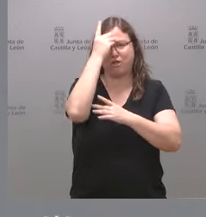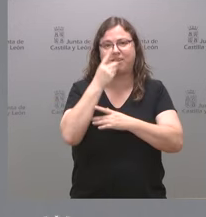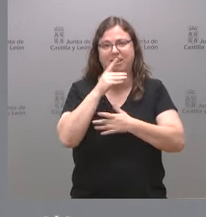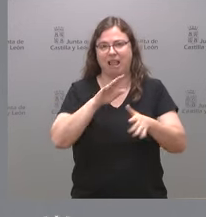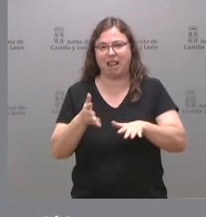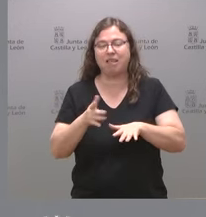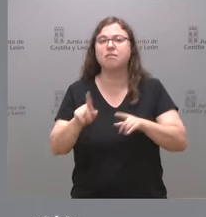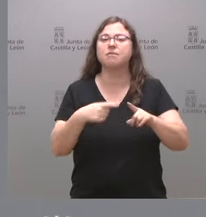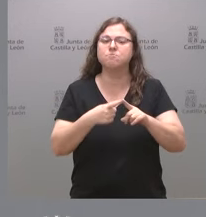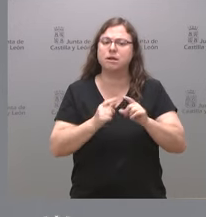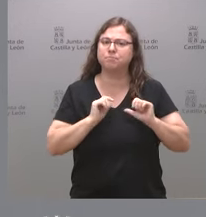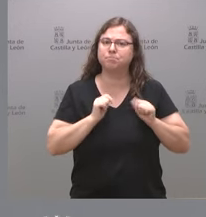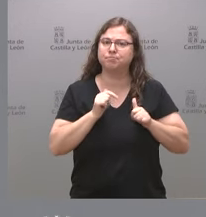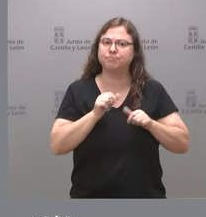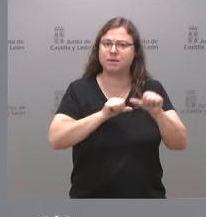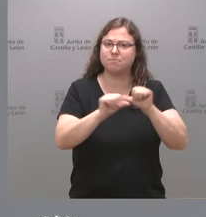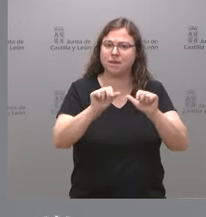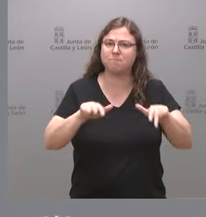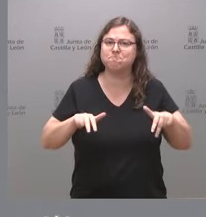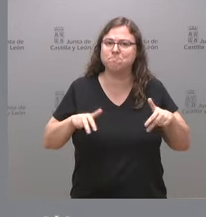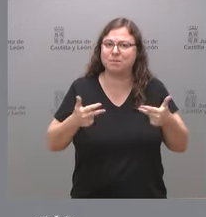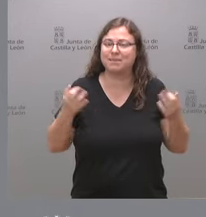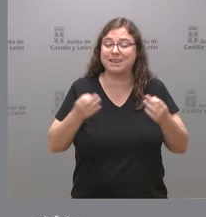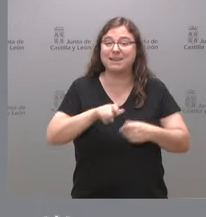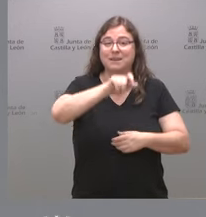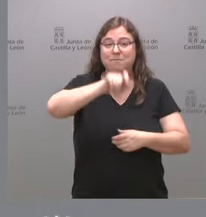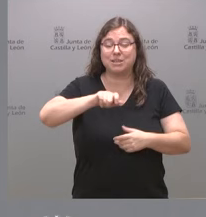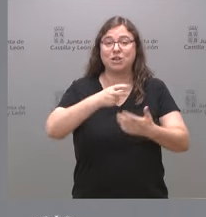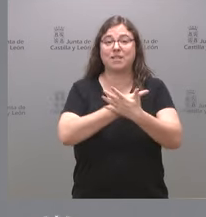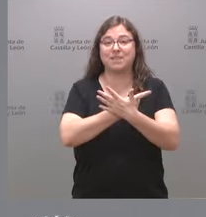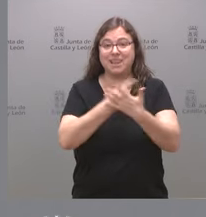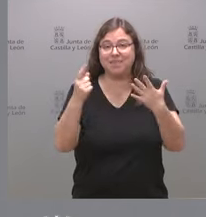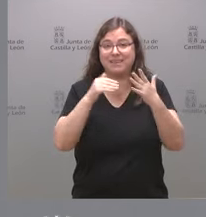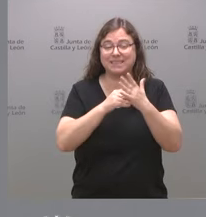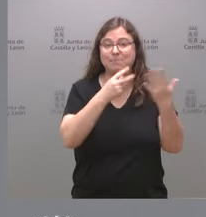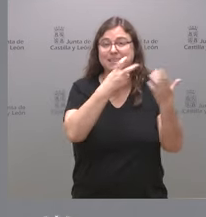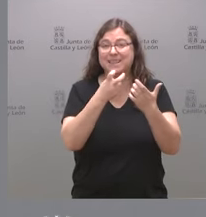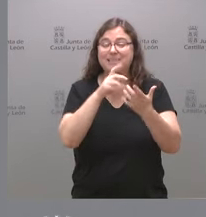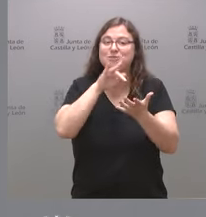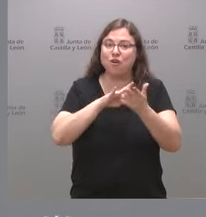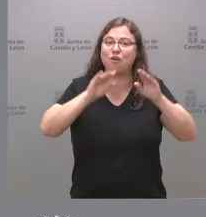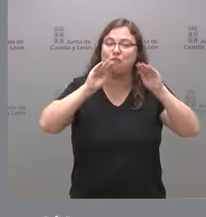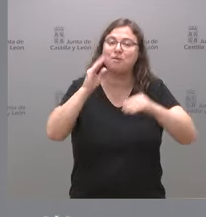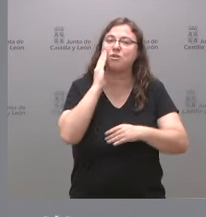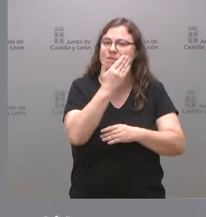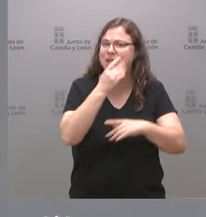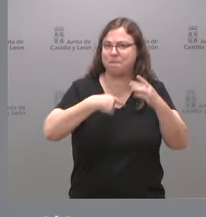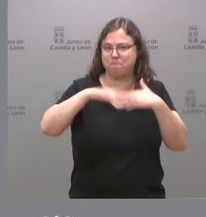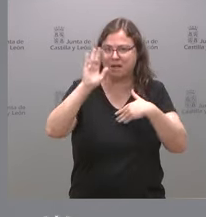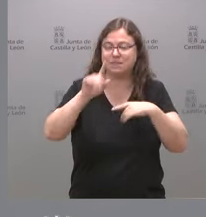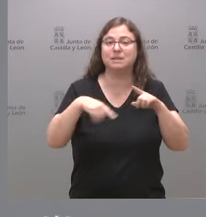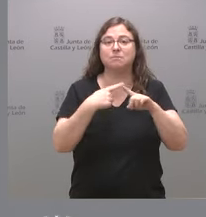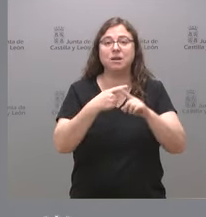ha permitido desde su inicio que más de 16.700 actividades formativas presenciales hayan producido y 2